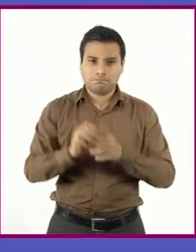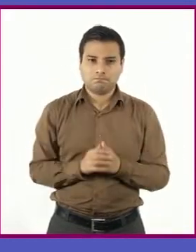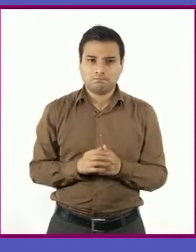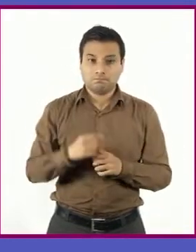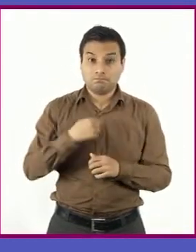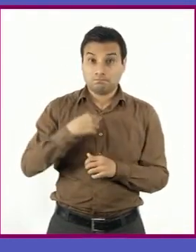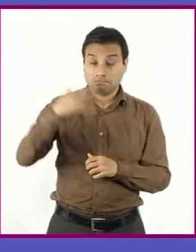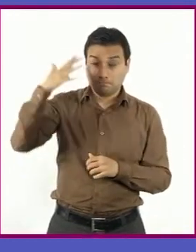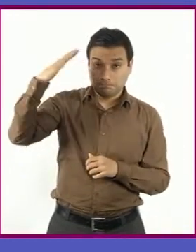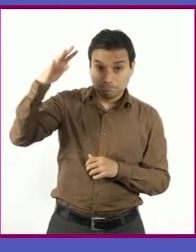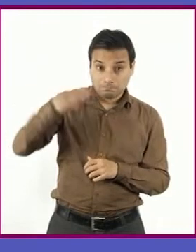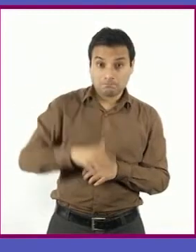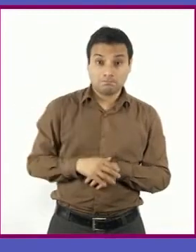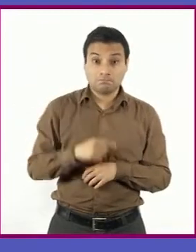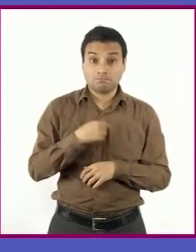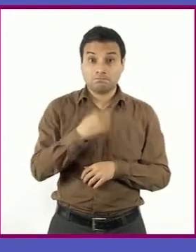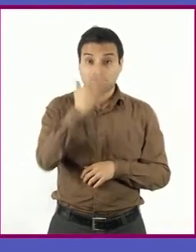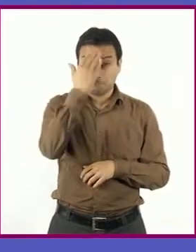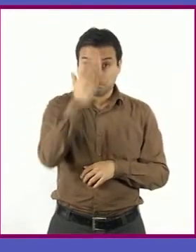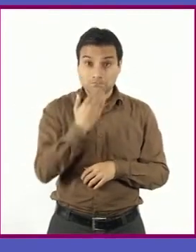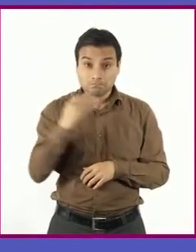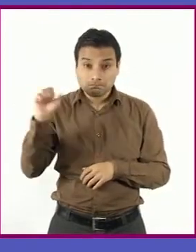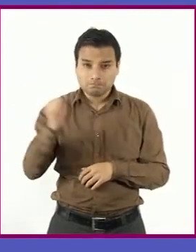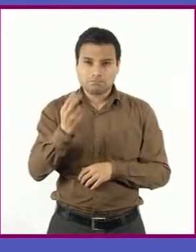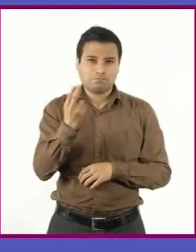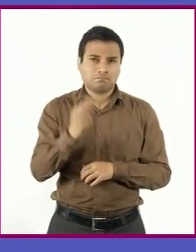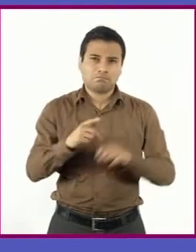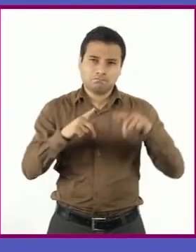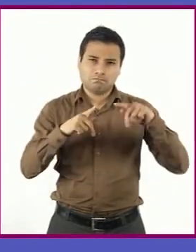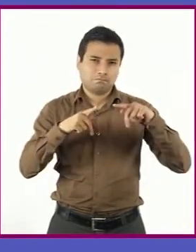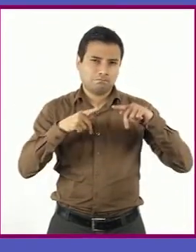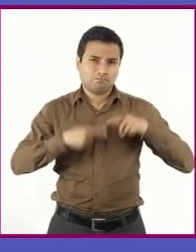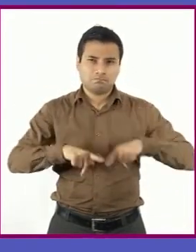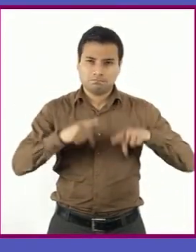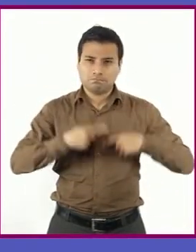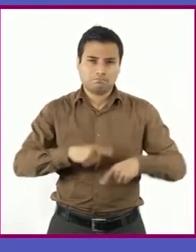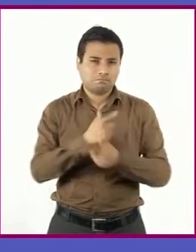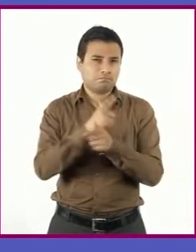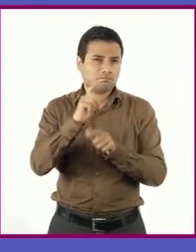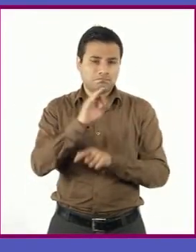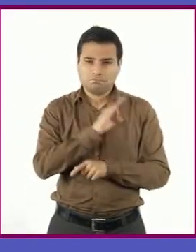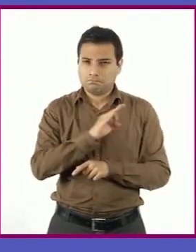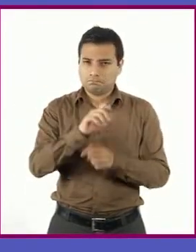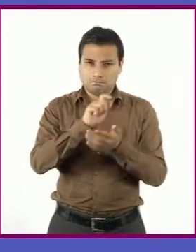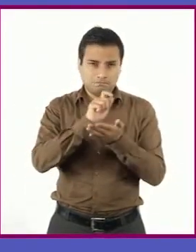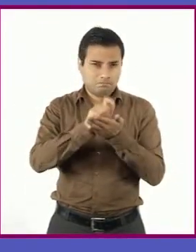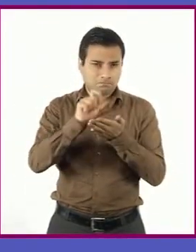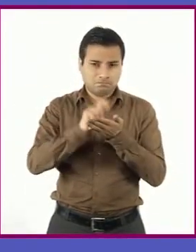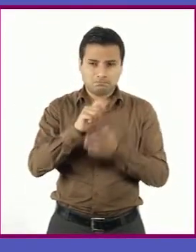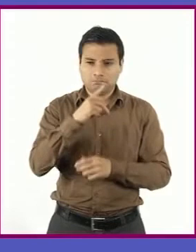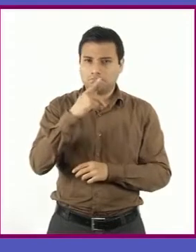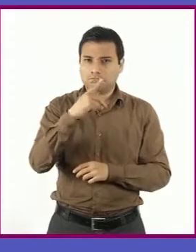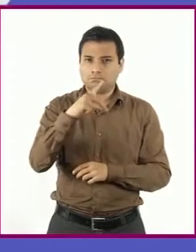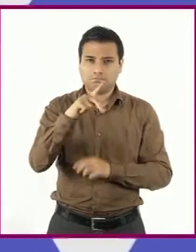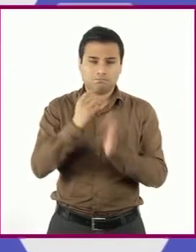adulto o ser famosos o célebres. Cualquier persona puede escribir la suya en el momento que lo decida.